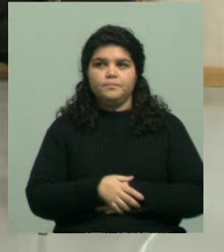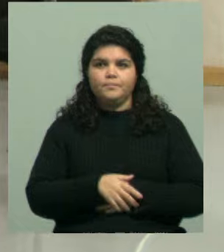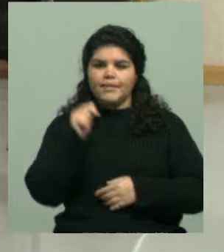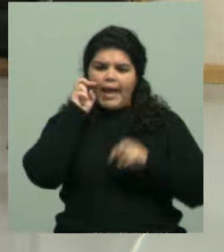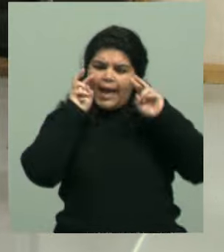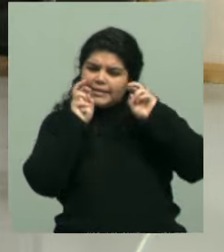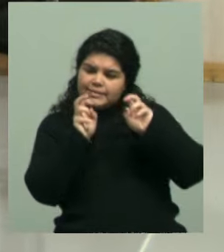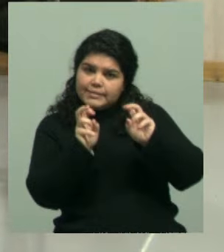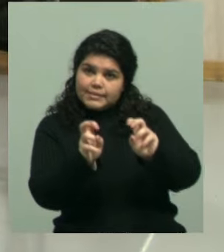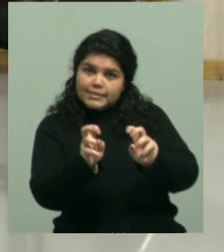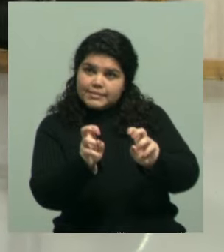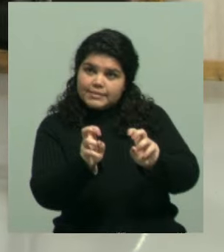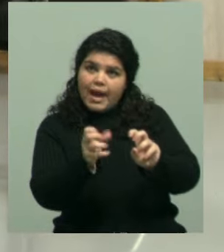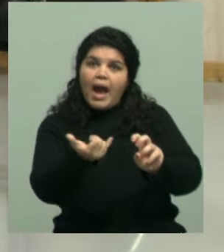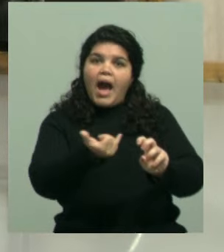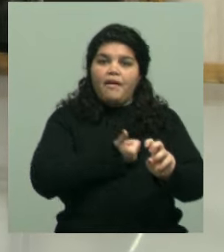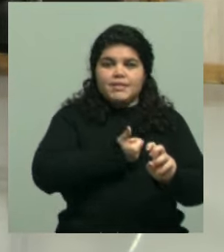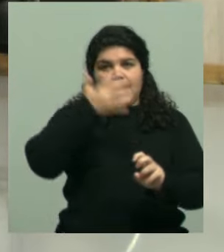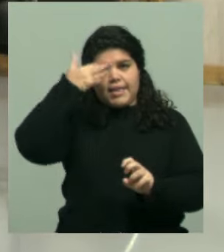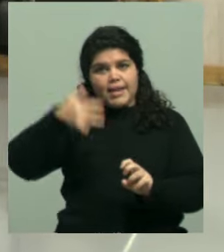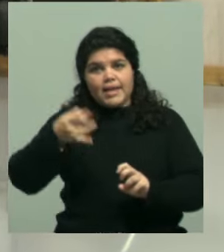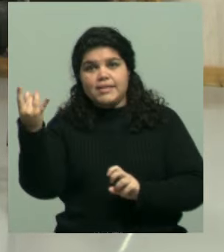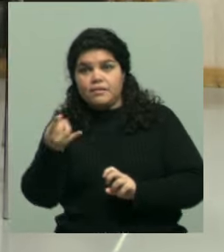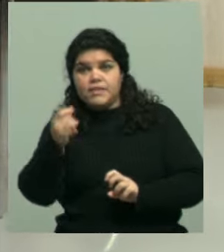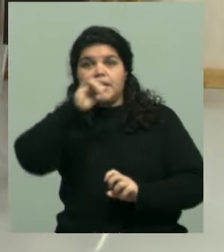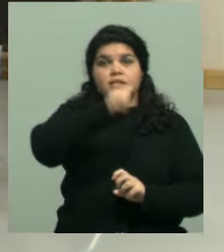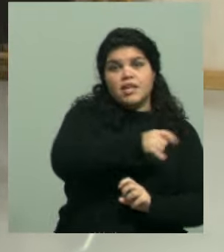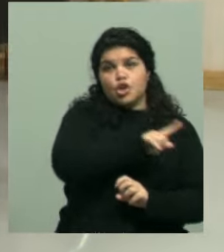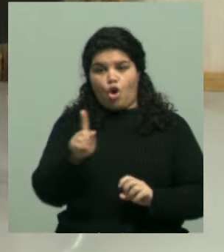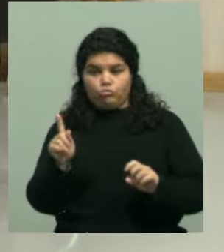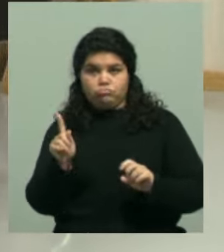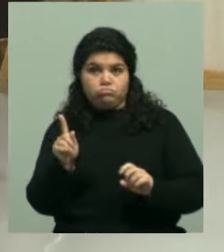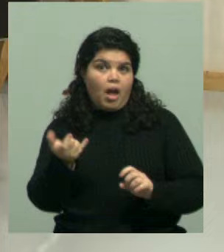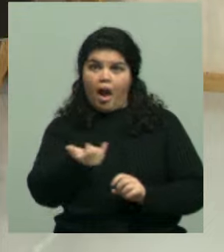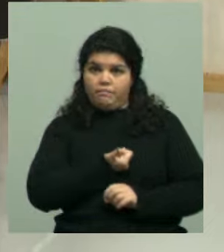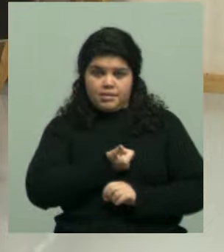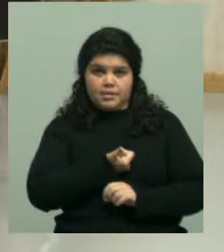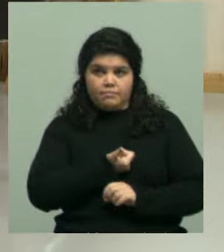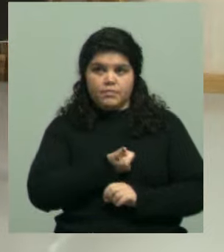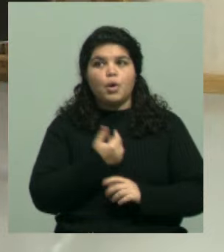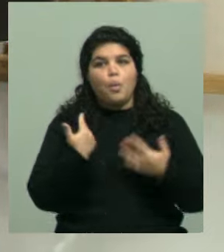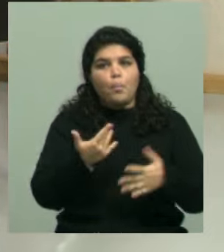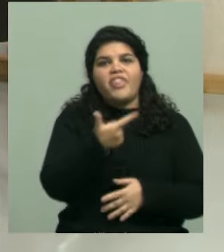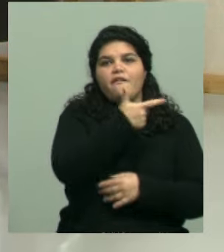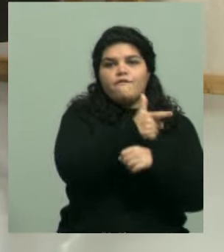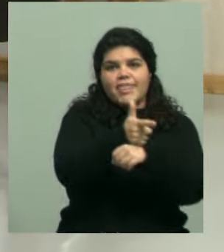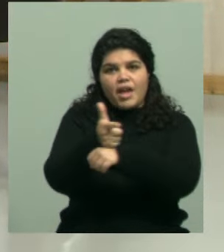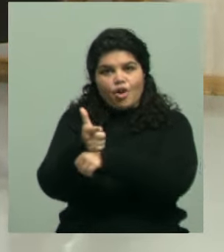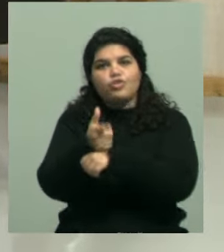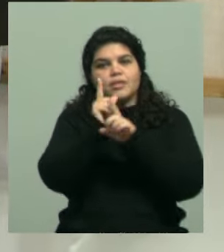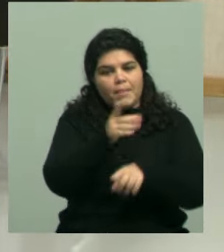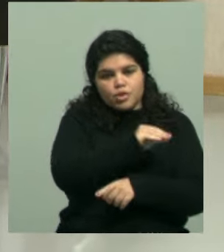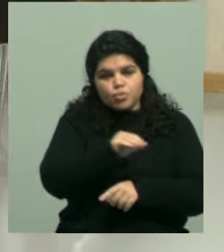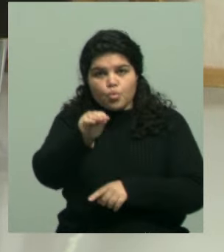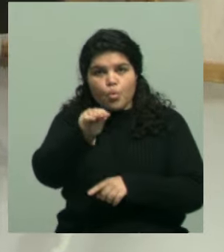si está retocada por inteligencia artificial o no. Eso también lo podés hacer con videos. ¿El filtro se lo considera,